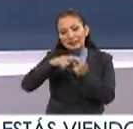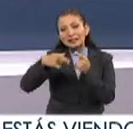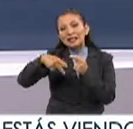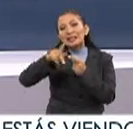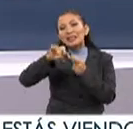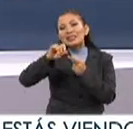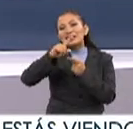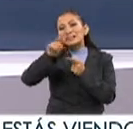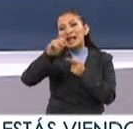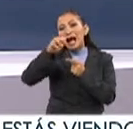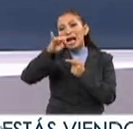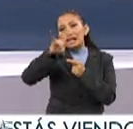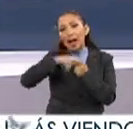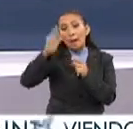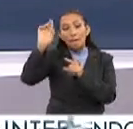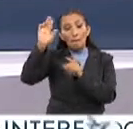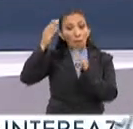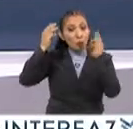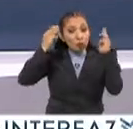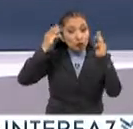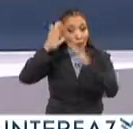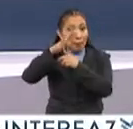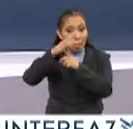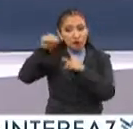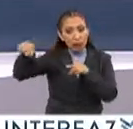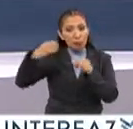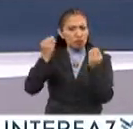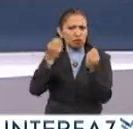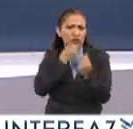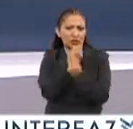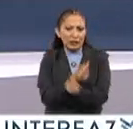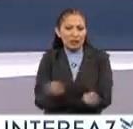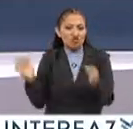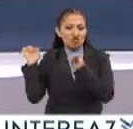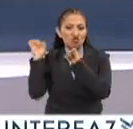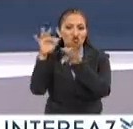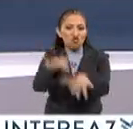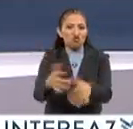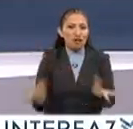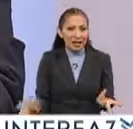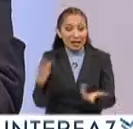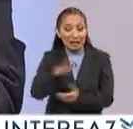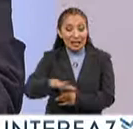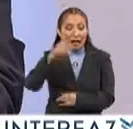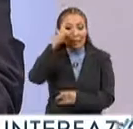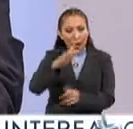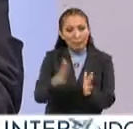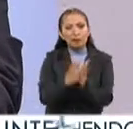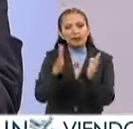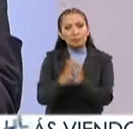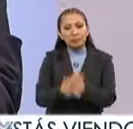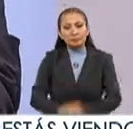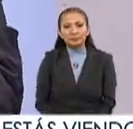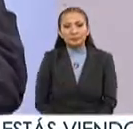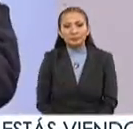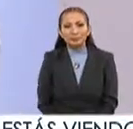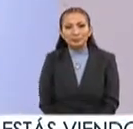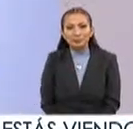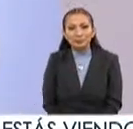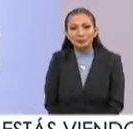el Museo de Papalote, para poder acercarnos a este sector para que participe más.